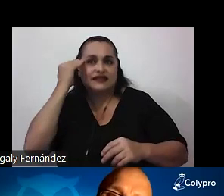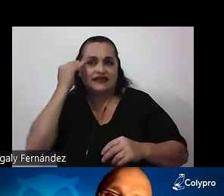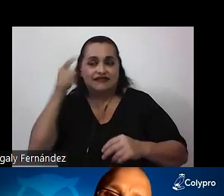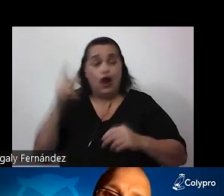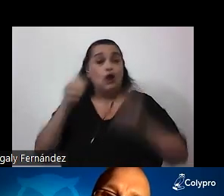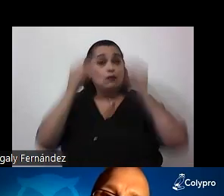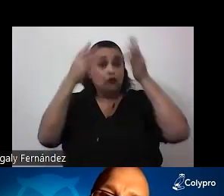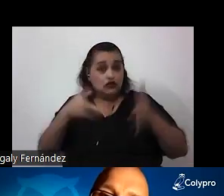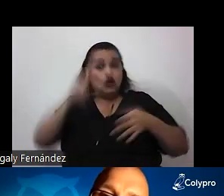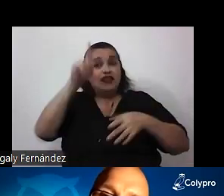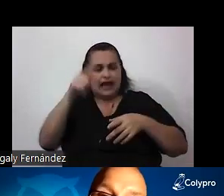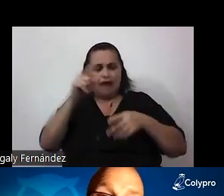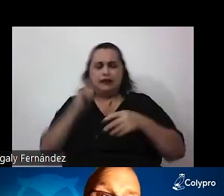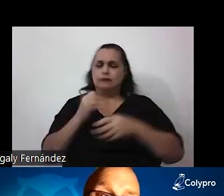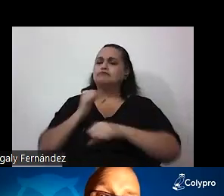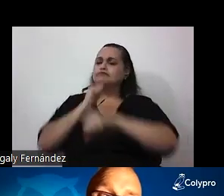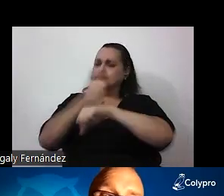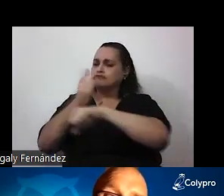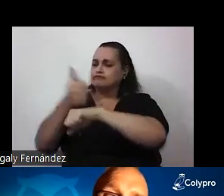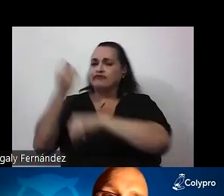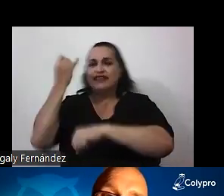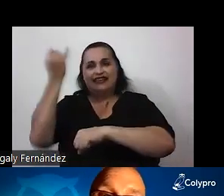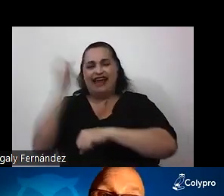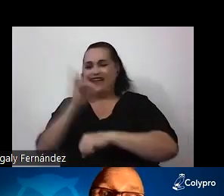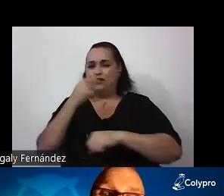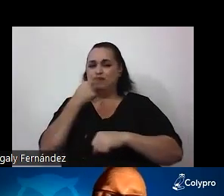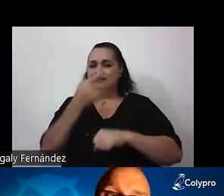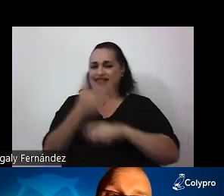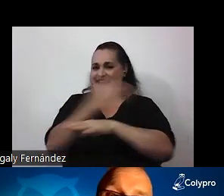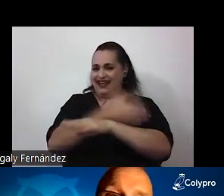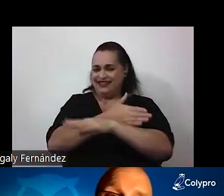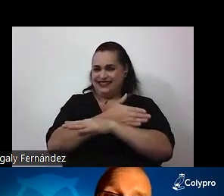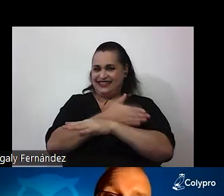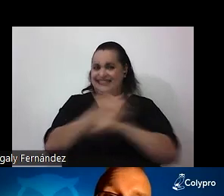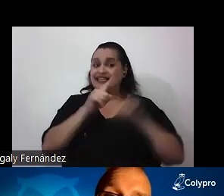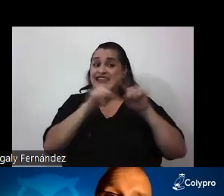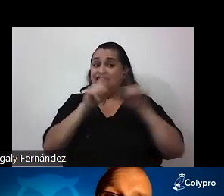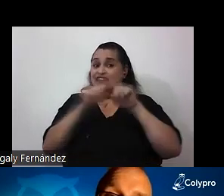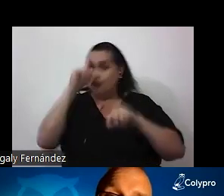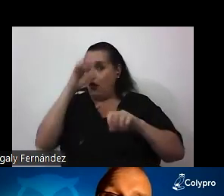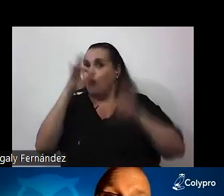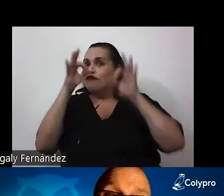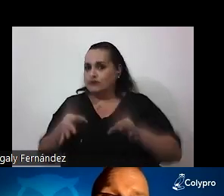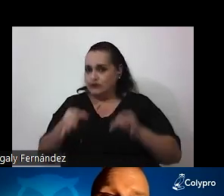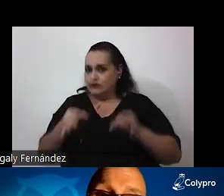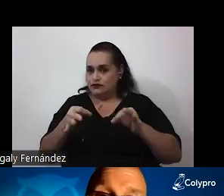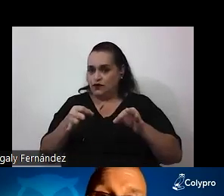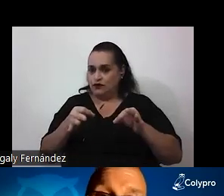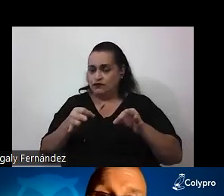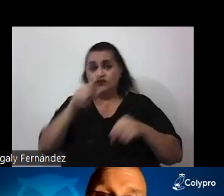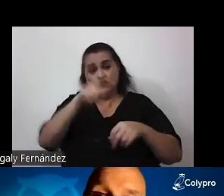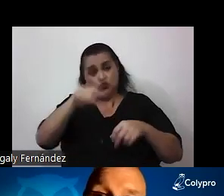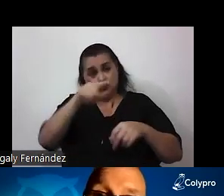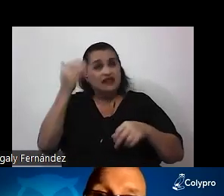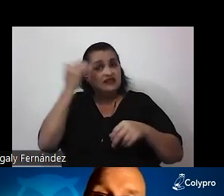ideas como la que mencioné hace un rato sobre el sesgo de confirmación ¿saben chicos y